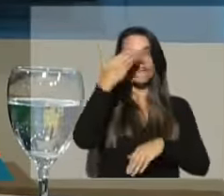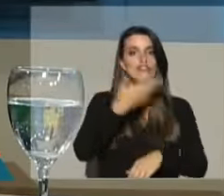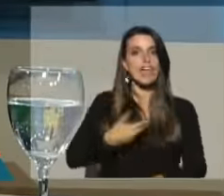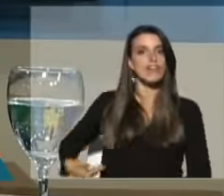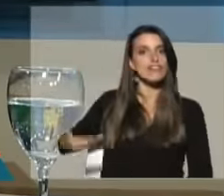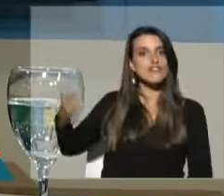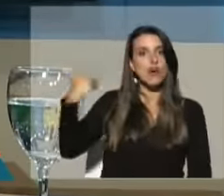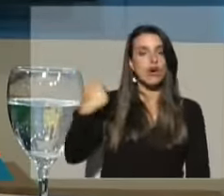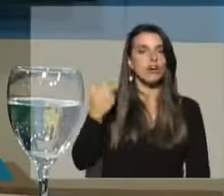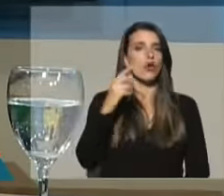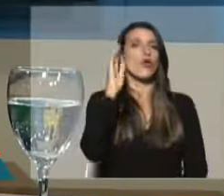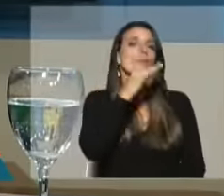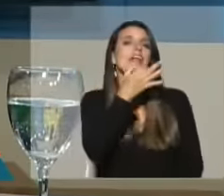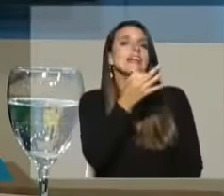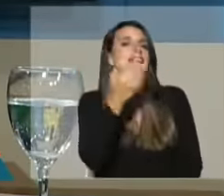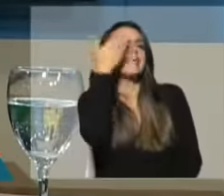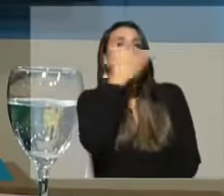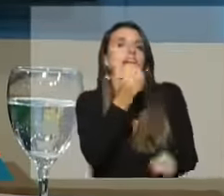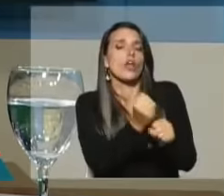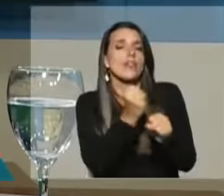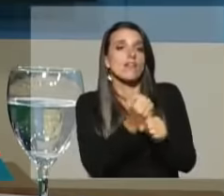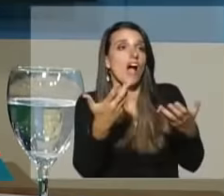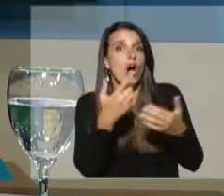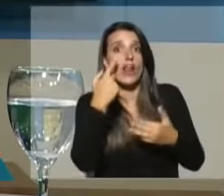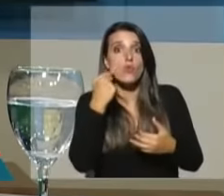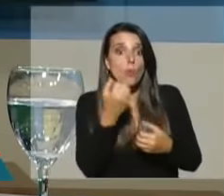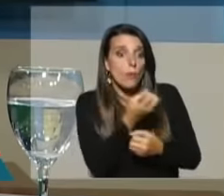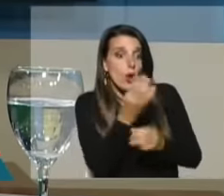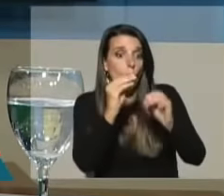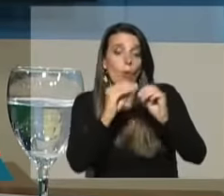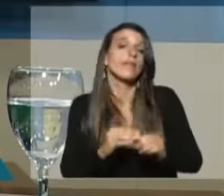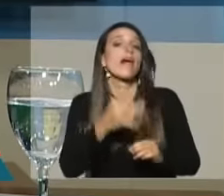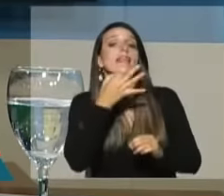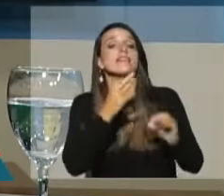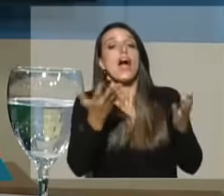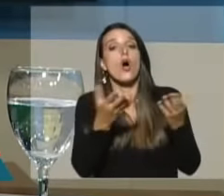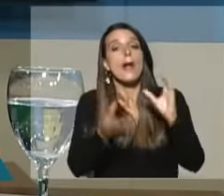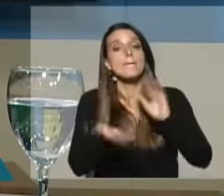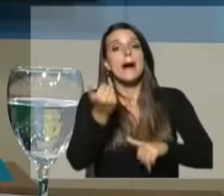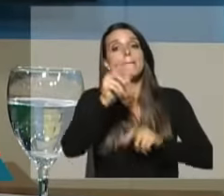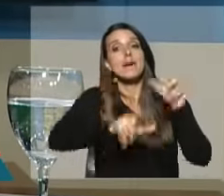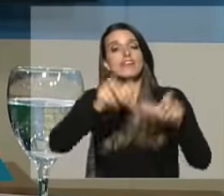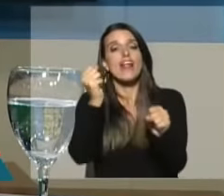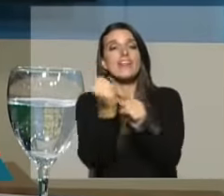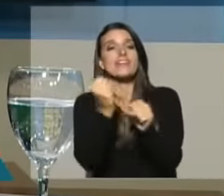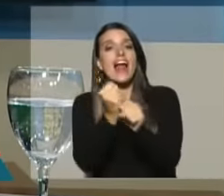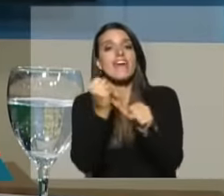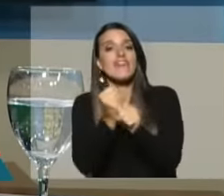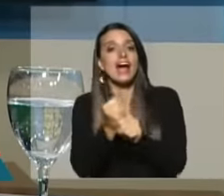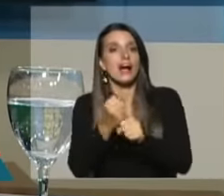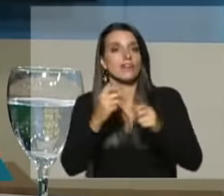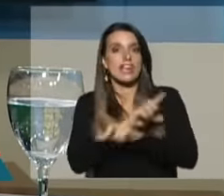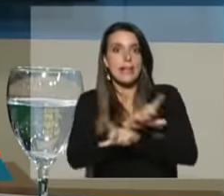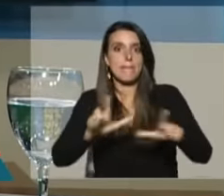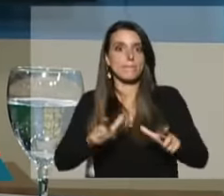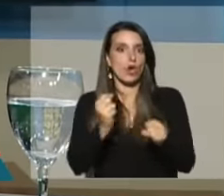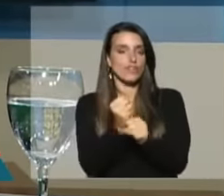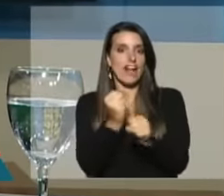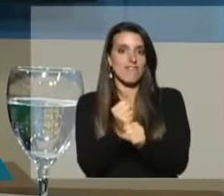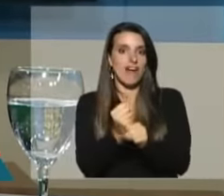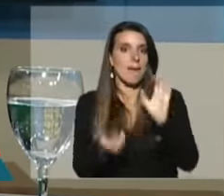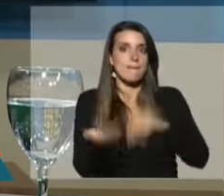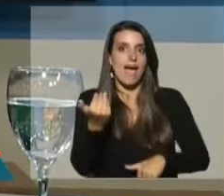sentido, entonces, no se puede hablar de la informalidad. Hoy los números están marcando. Que hoy hay más gente trabajando en el mercado formal. Que hoy